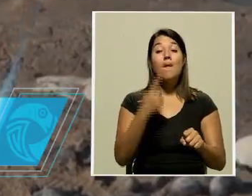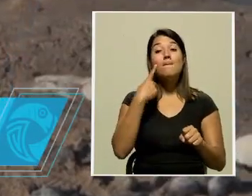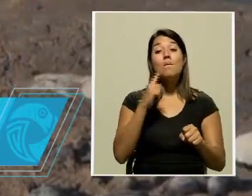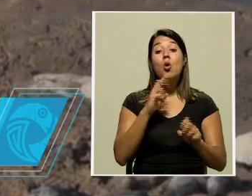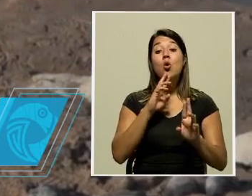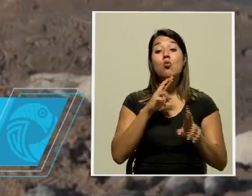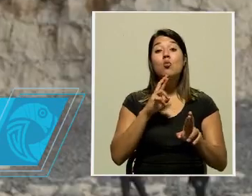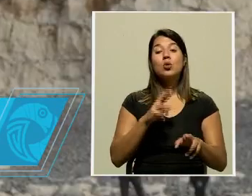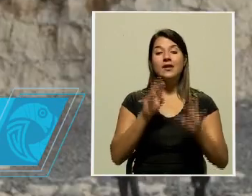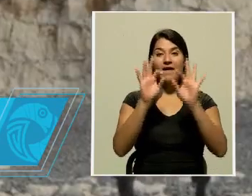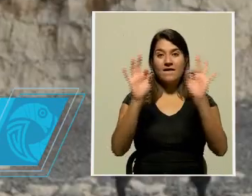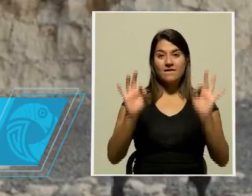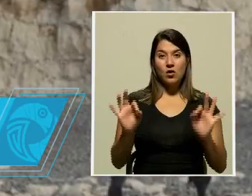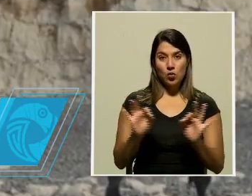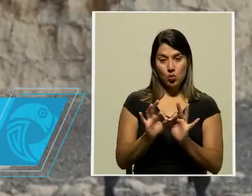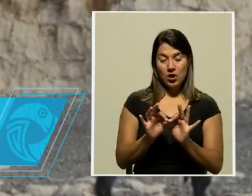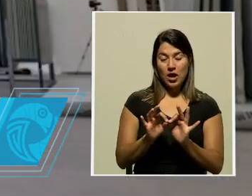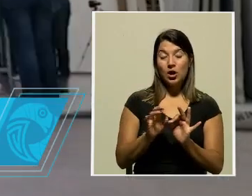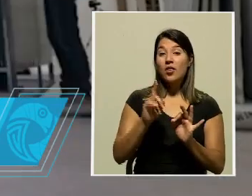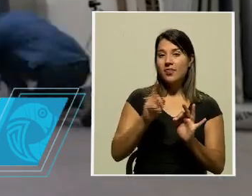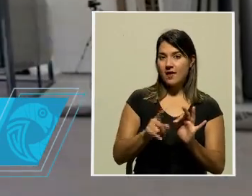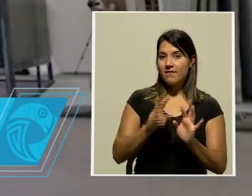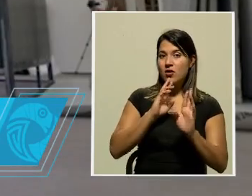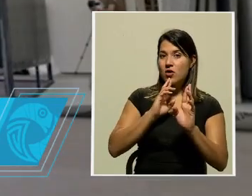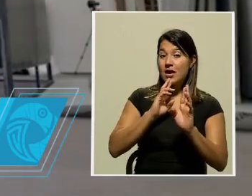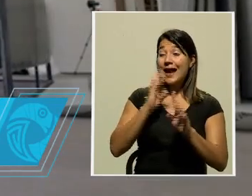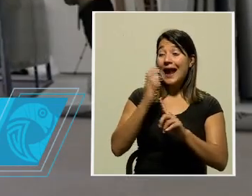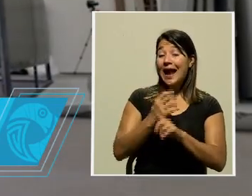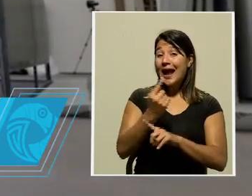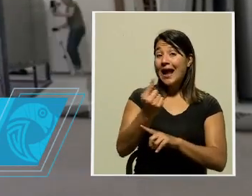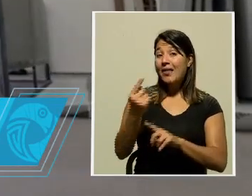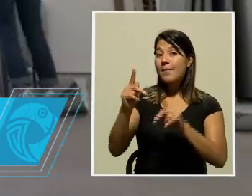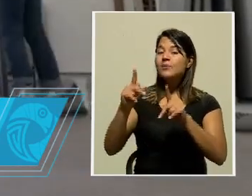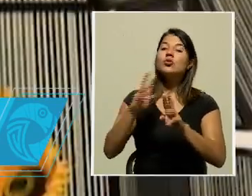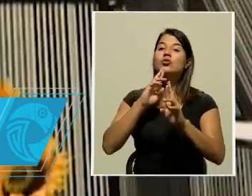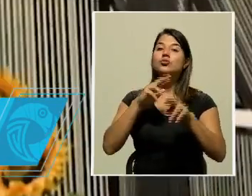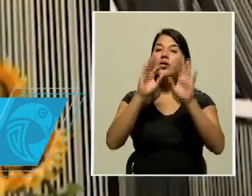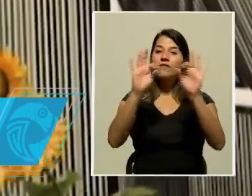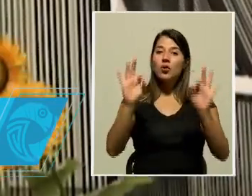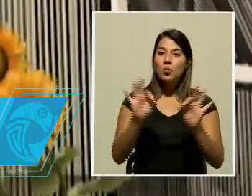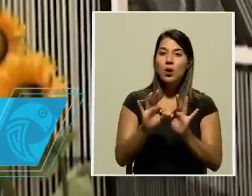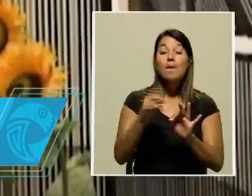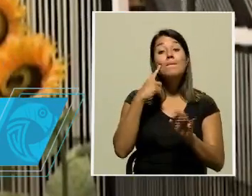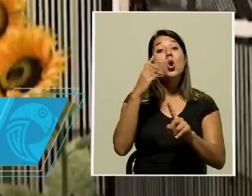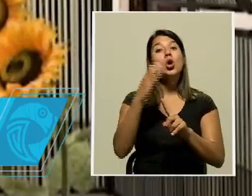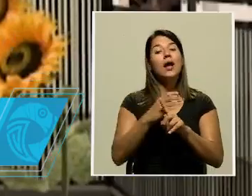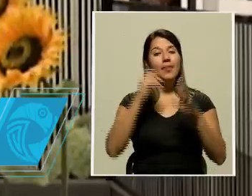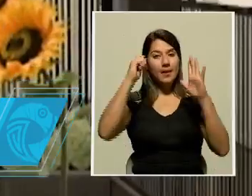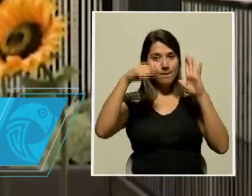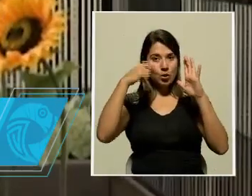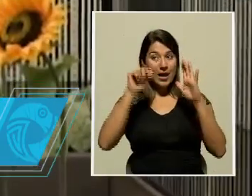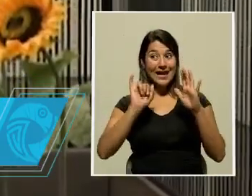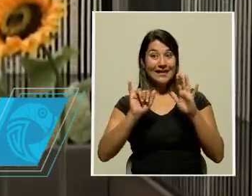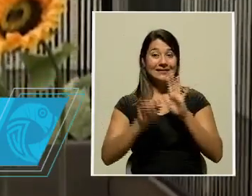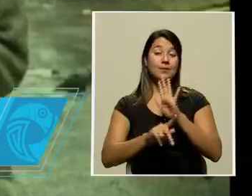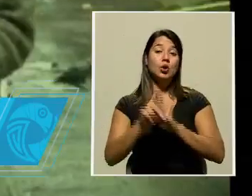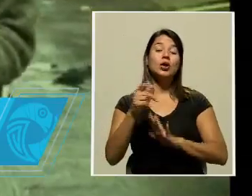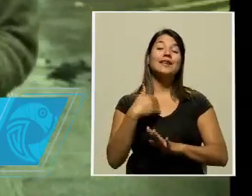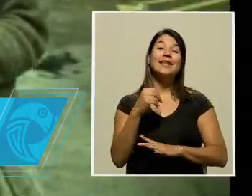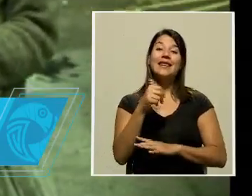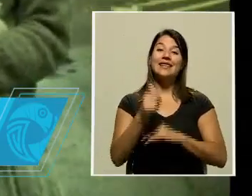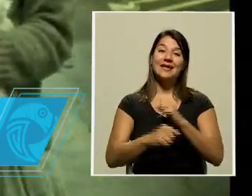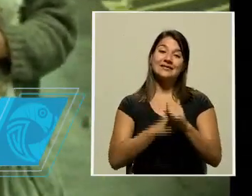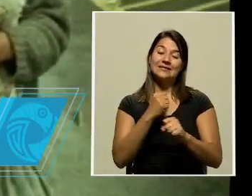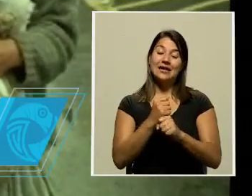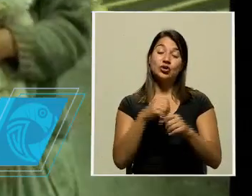formulario en línea. Se debe llenar el formulario por persona y por película. Este programa tiene más de 10 años de estar presente